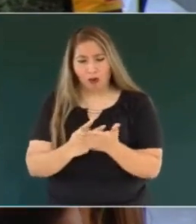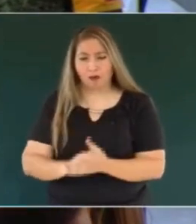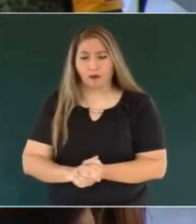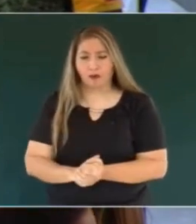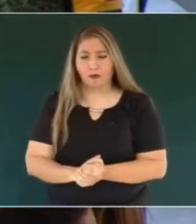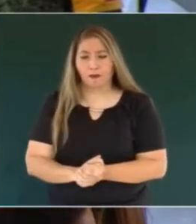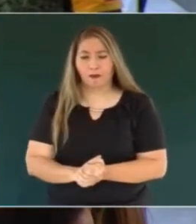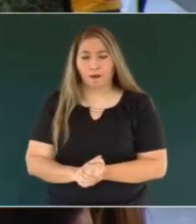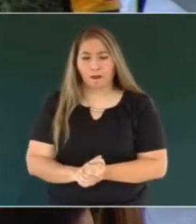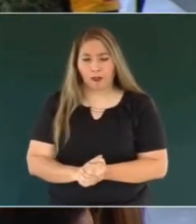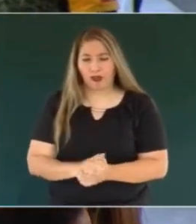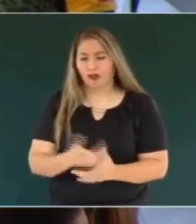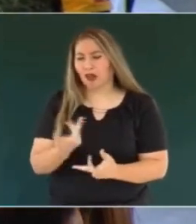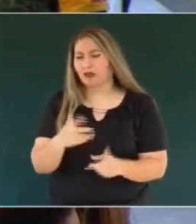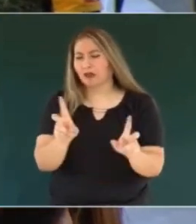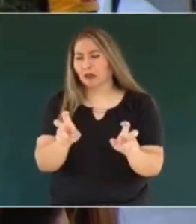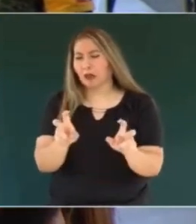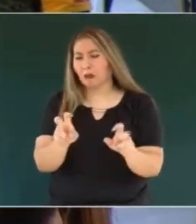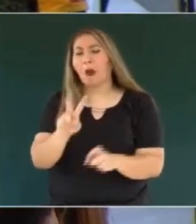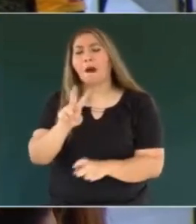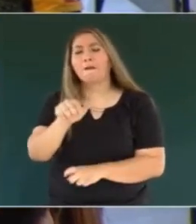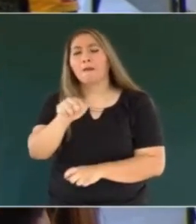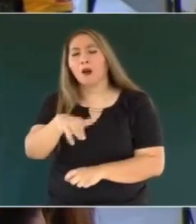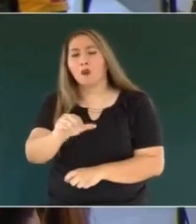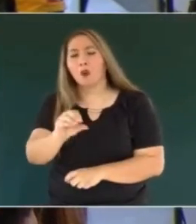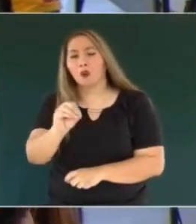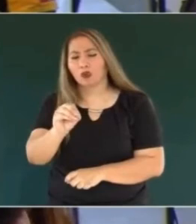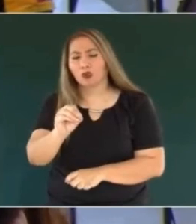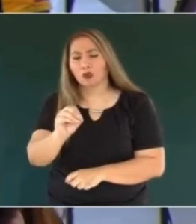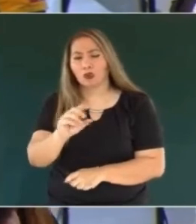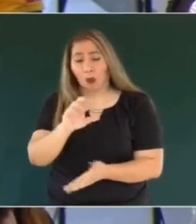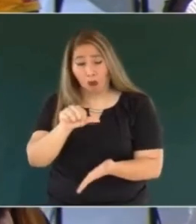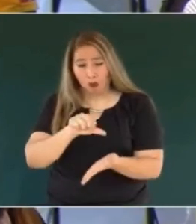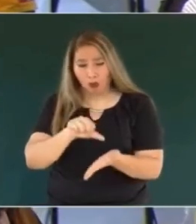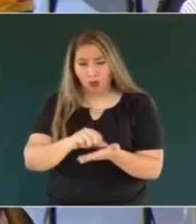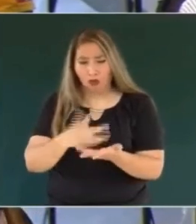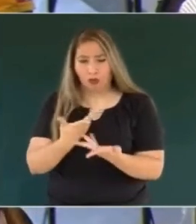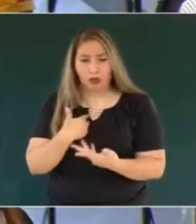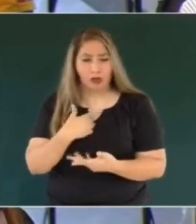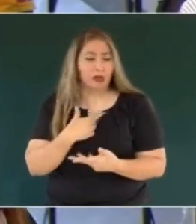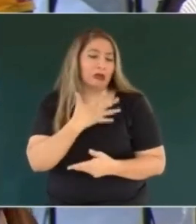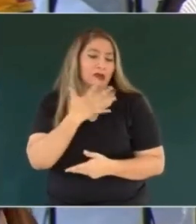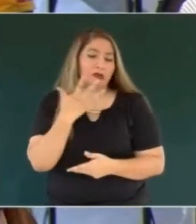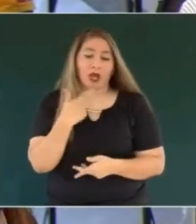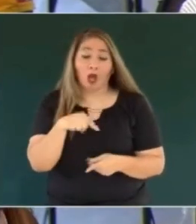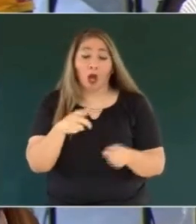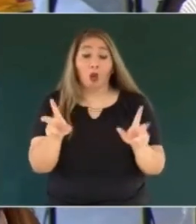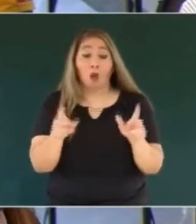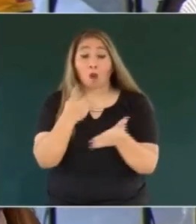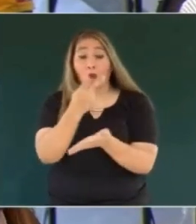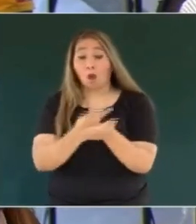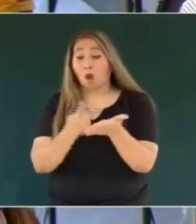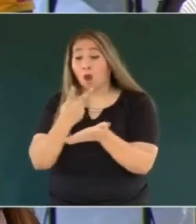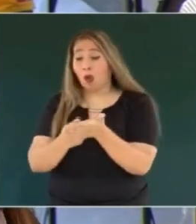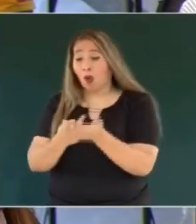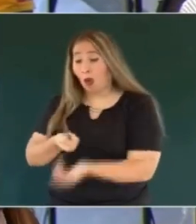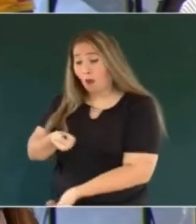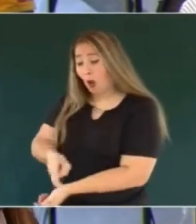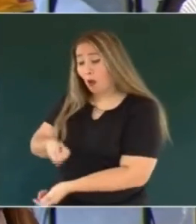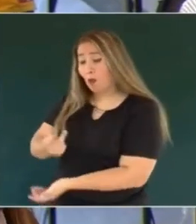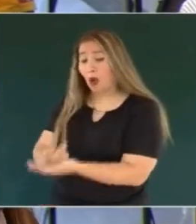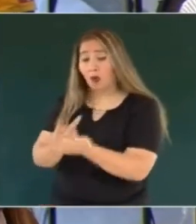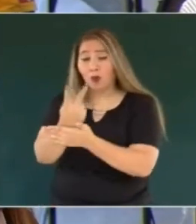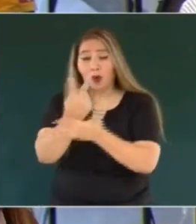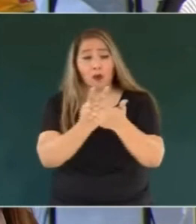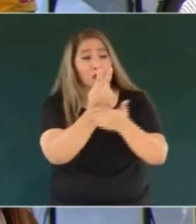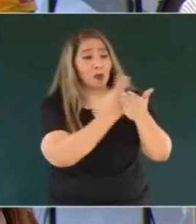seis años al aire, Vámonos Ubicando. Coahuila, yo oigo el programa Sembrando Vidas, qué bonito, qué hermoso que andan poniendo árboles aquí y allá, el sur